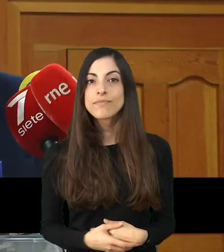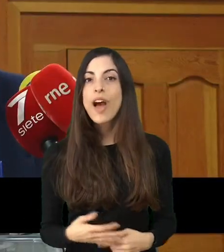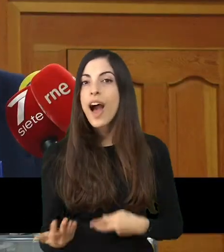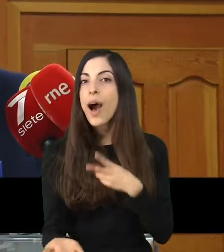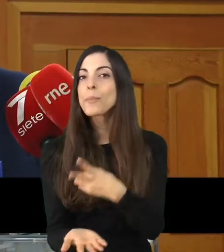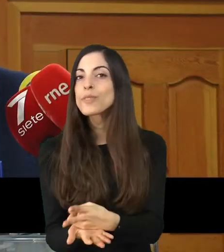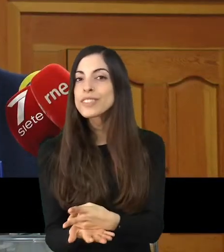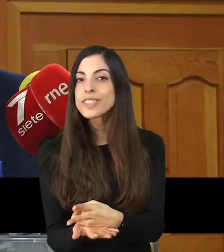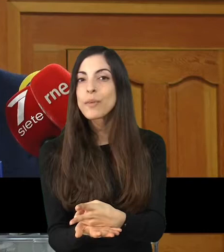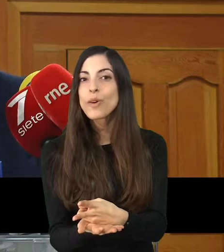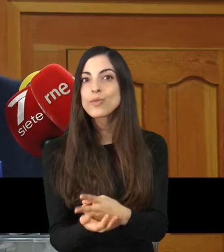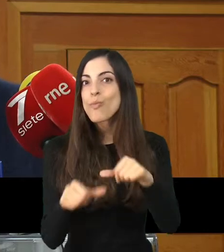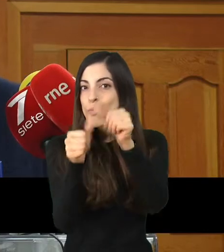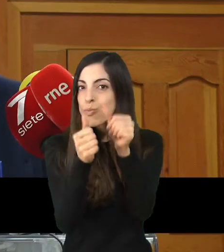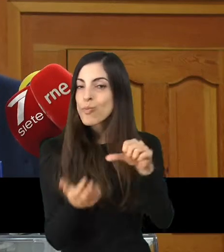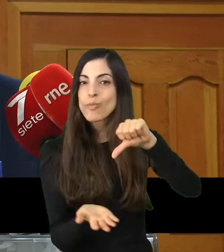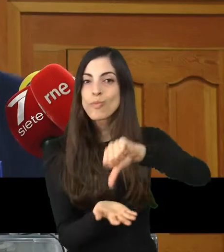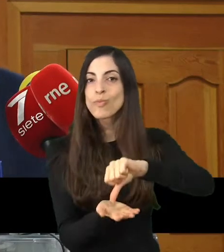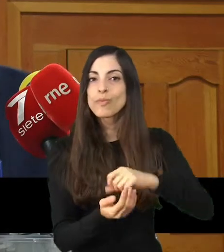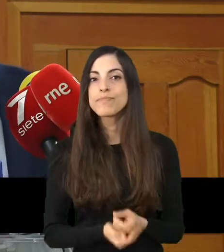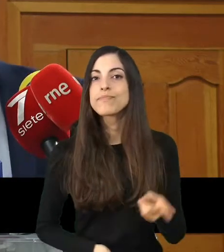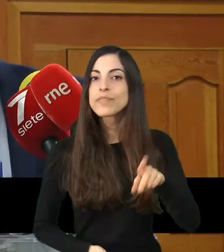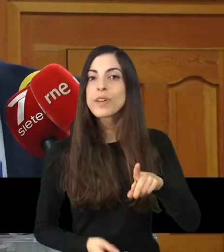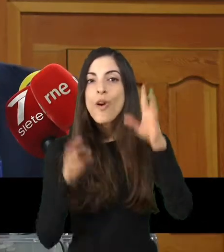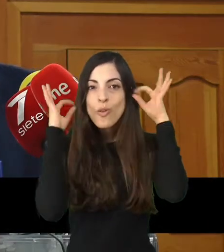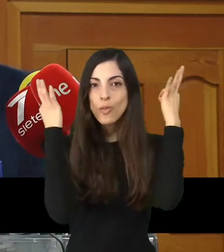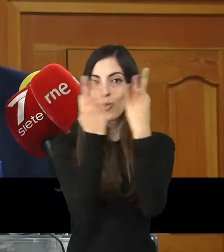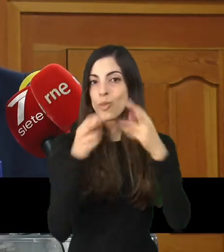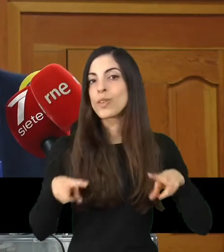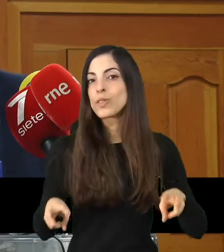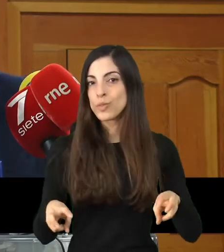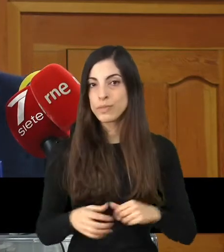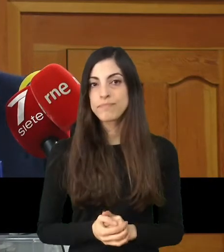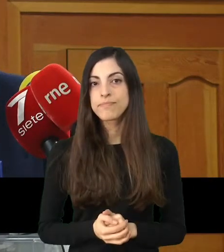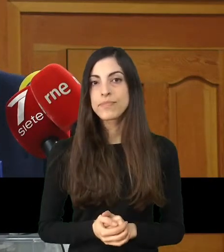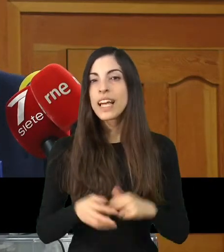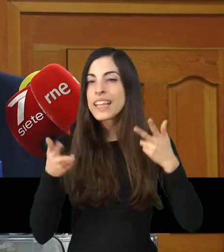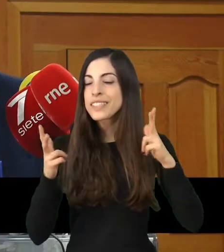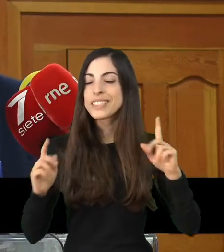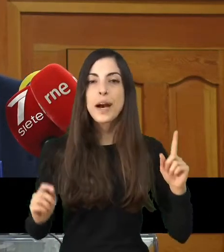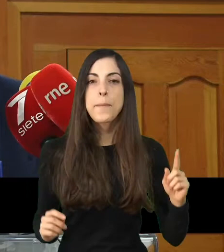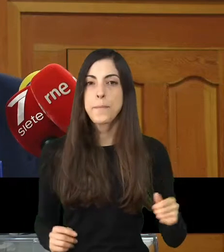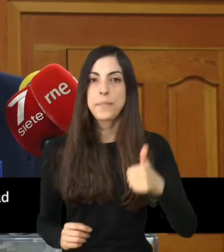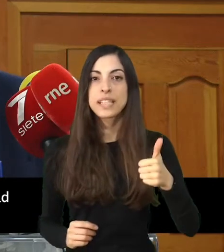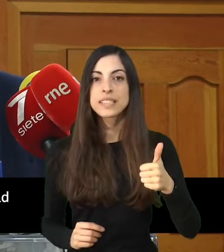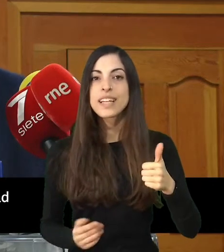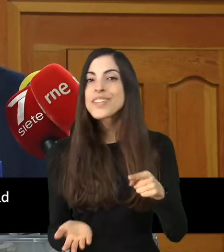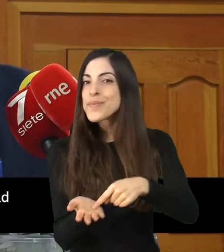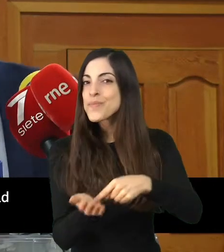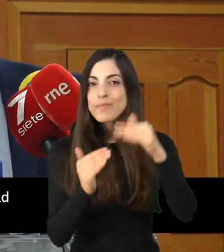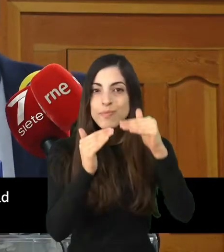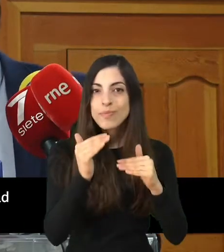Estamos apostando por un modelo de ciudad, por una nueva Córdoba donde haya más libertad